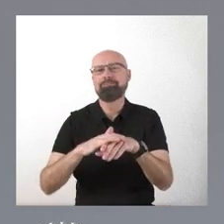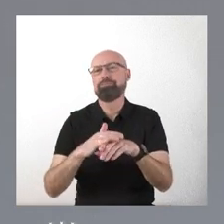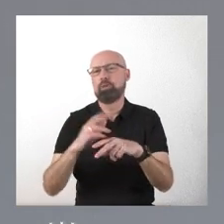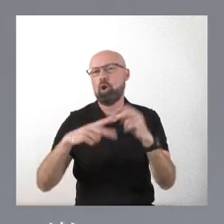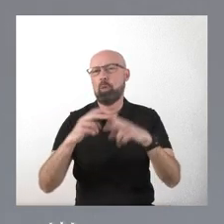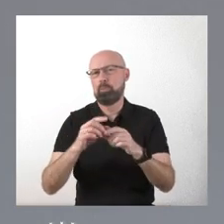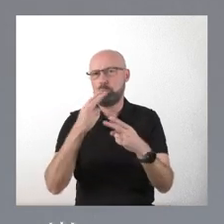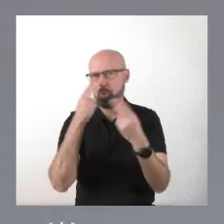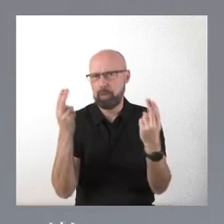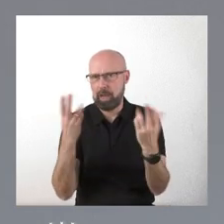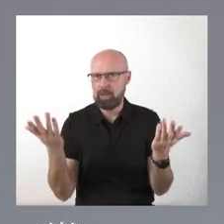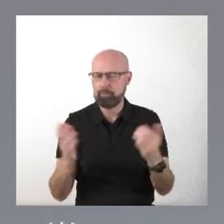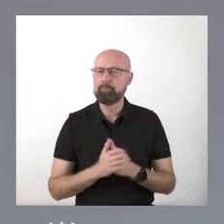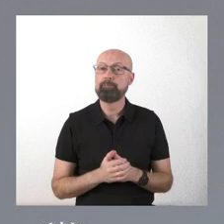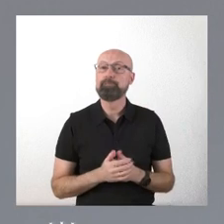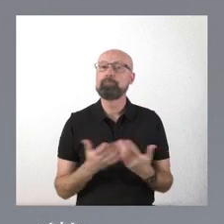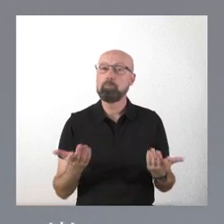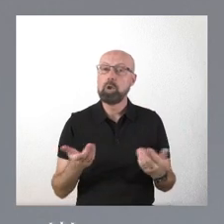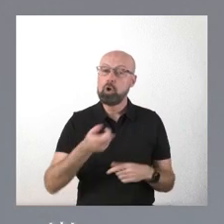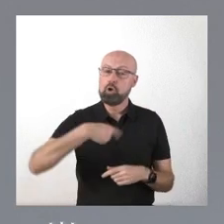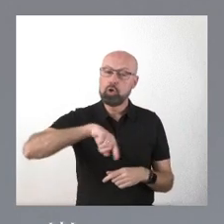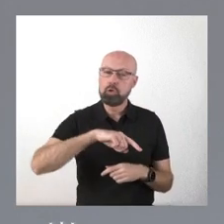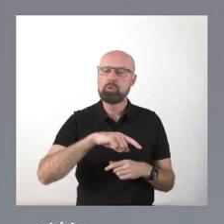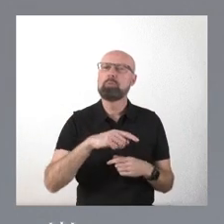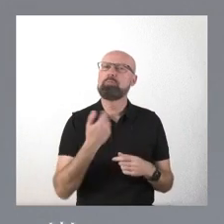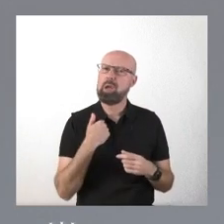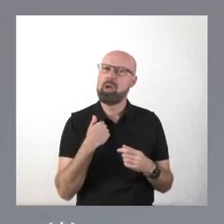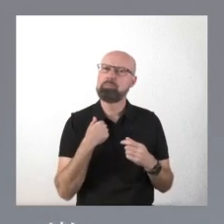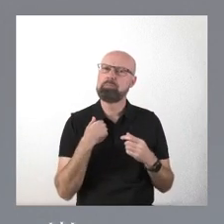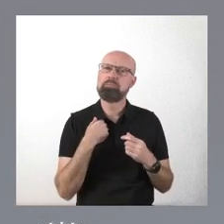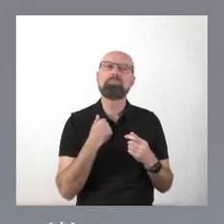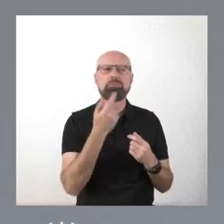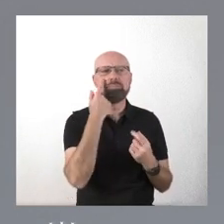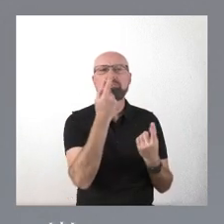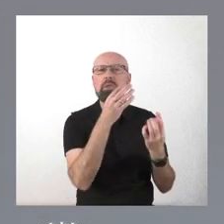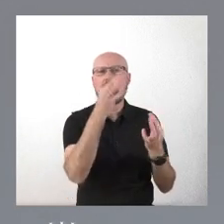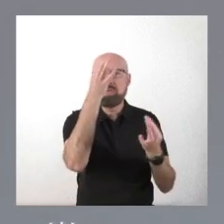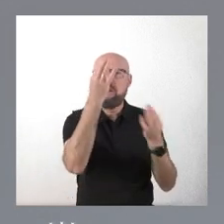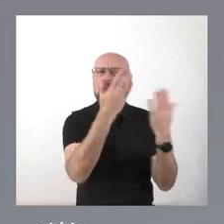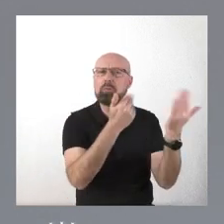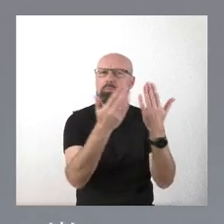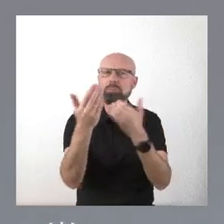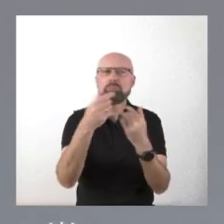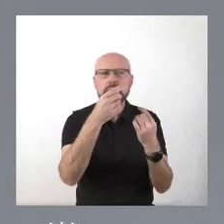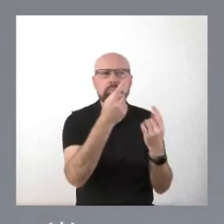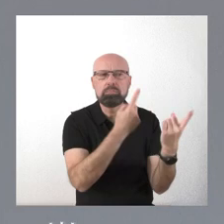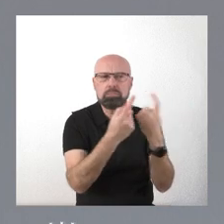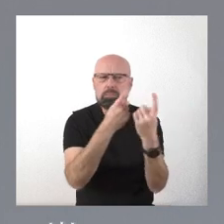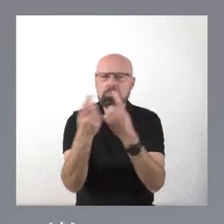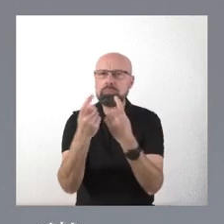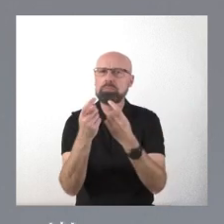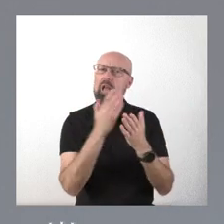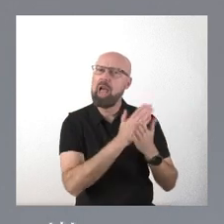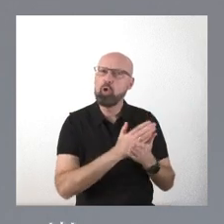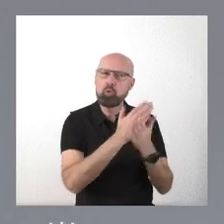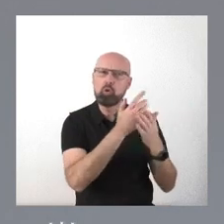Nosotros hemos pedido datos. Nosotros siempre partimos de estudios. A